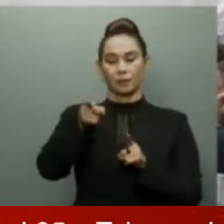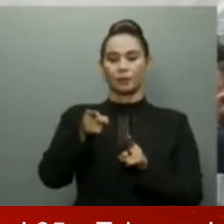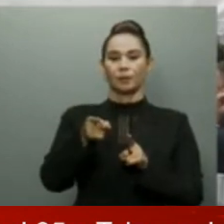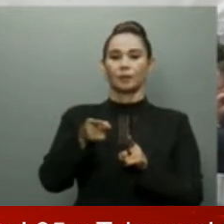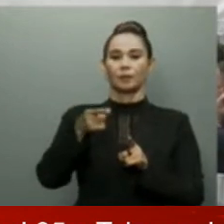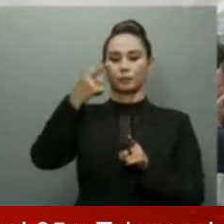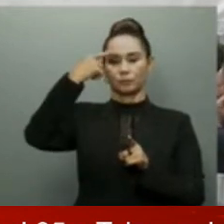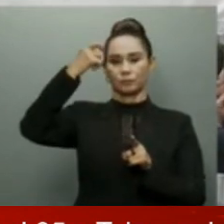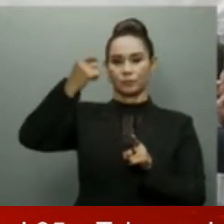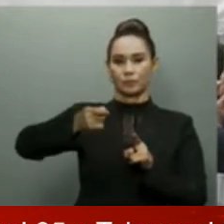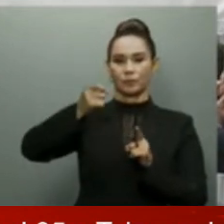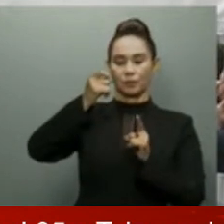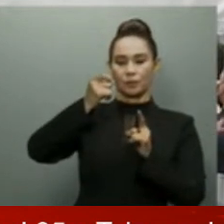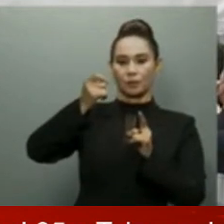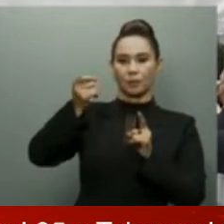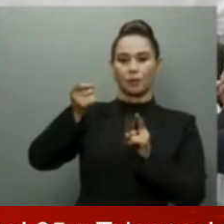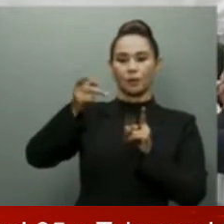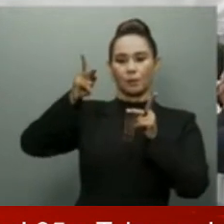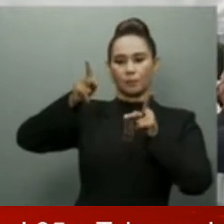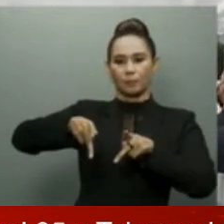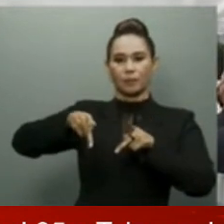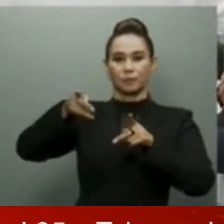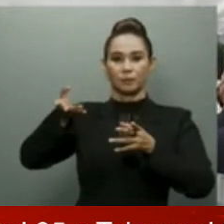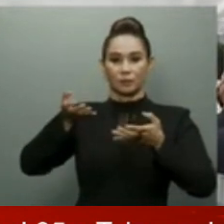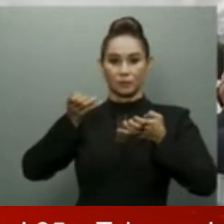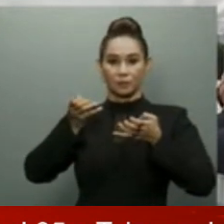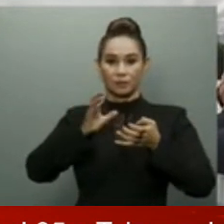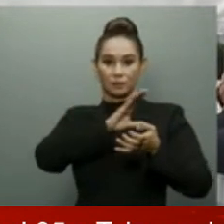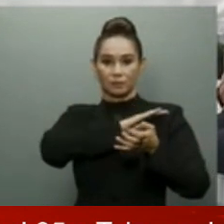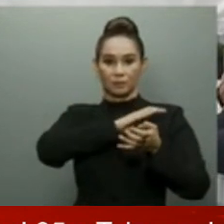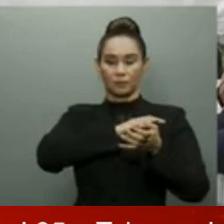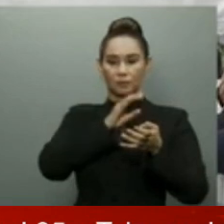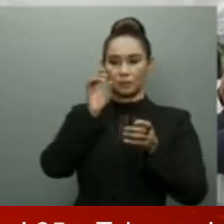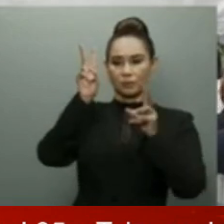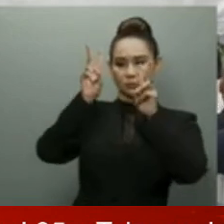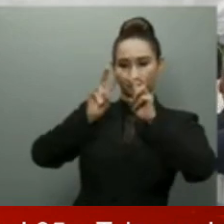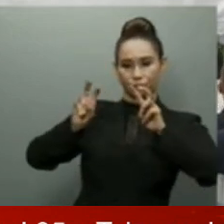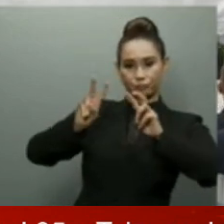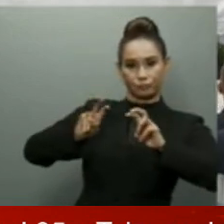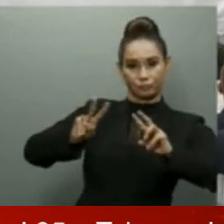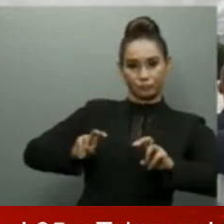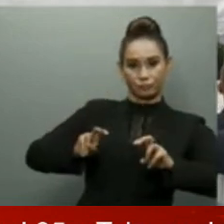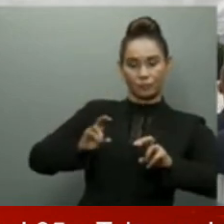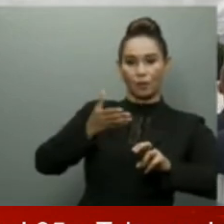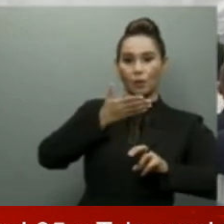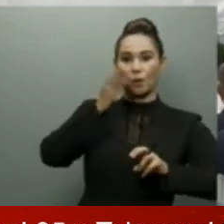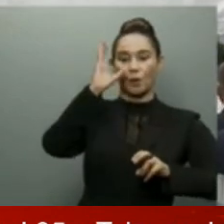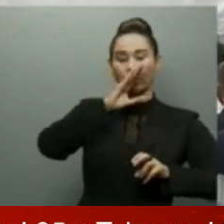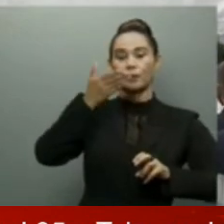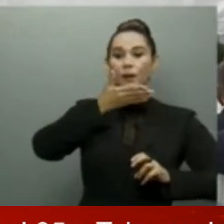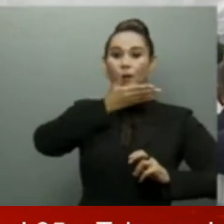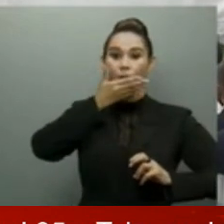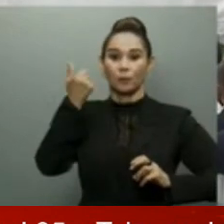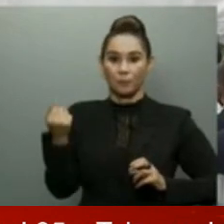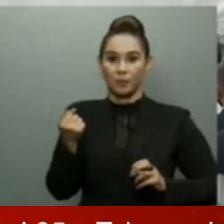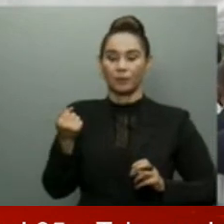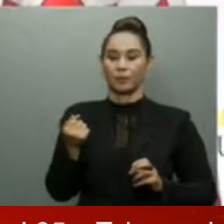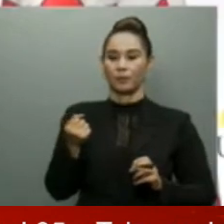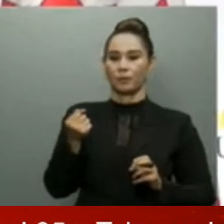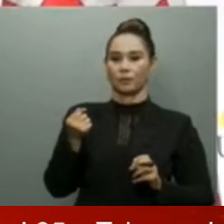perfiles de ingresos, porque necesitamos lo mejor de la sociedad